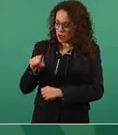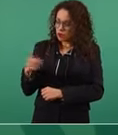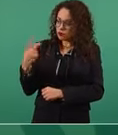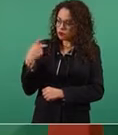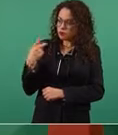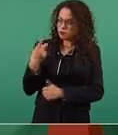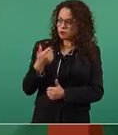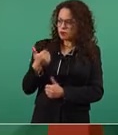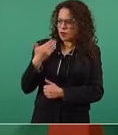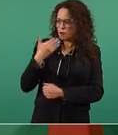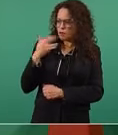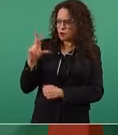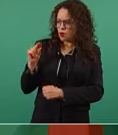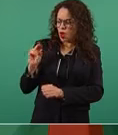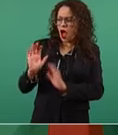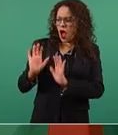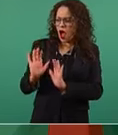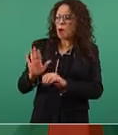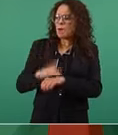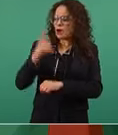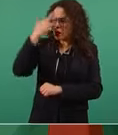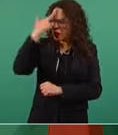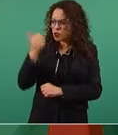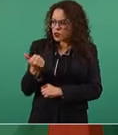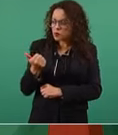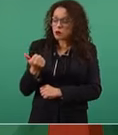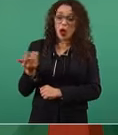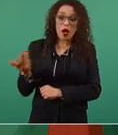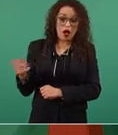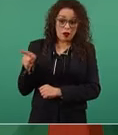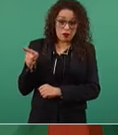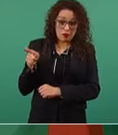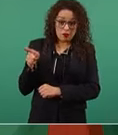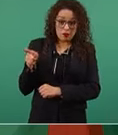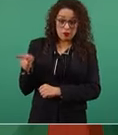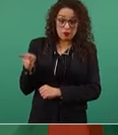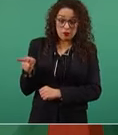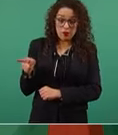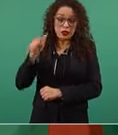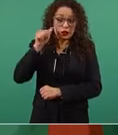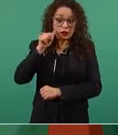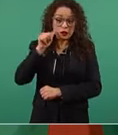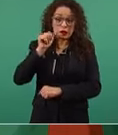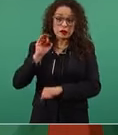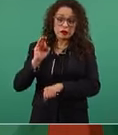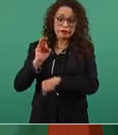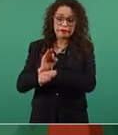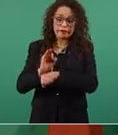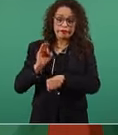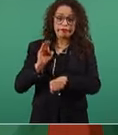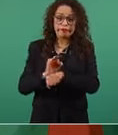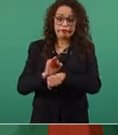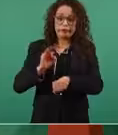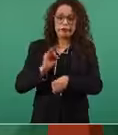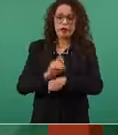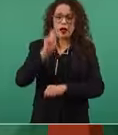él ha sido defensor del modelo neoliberal